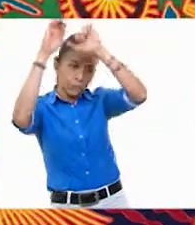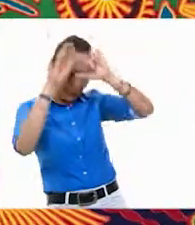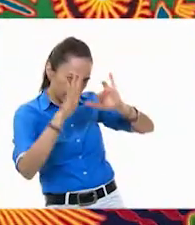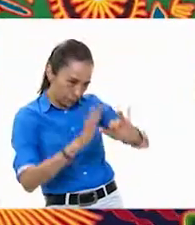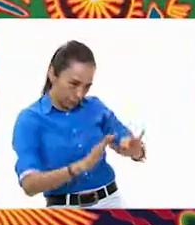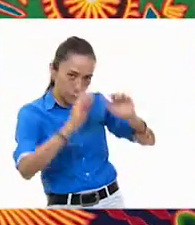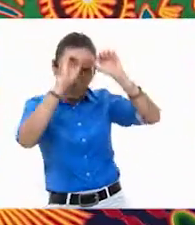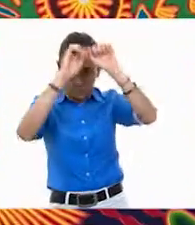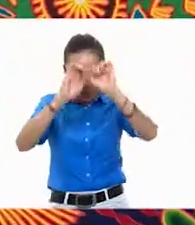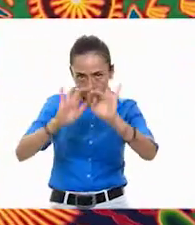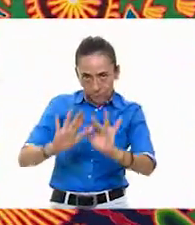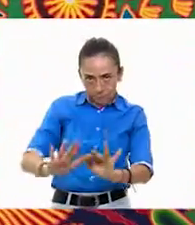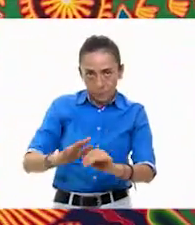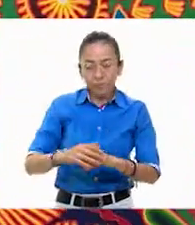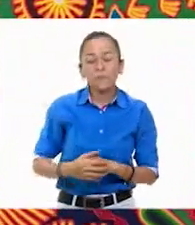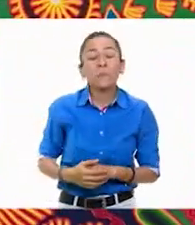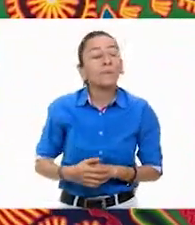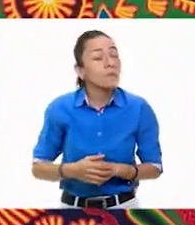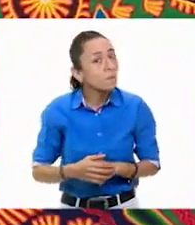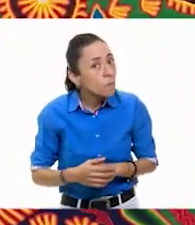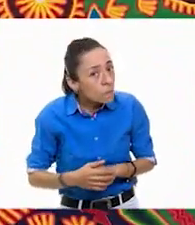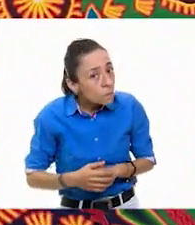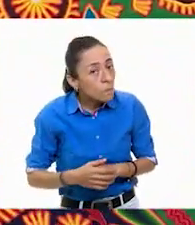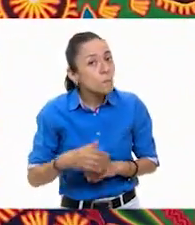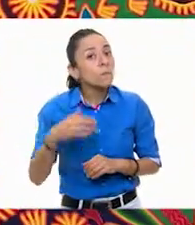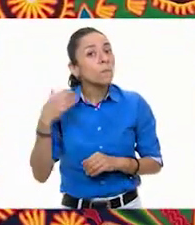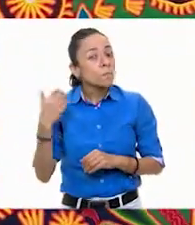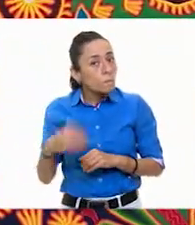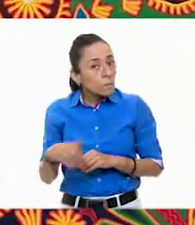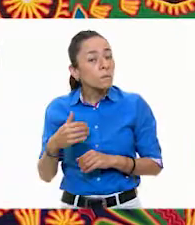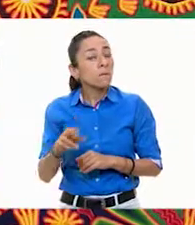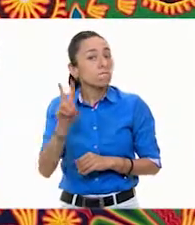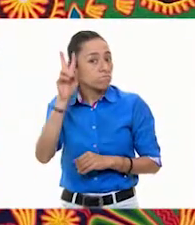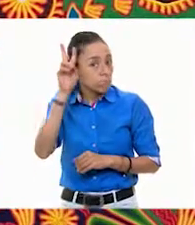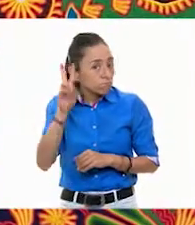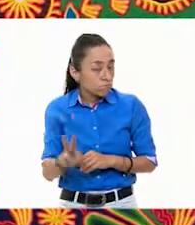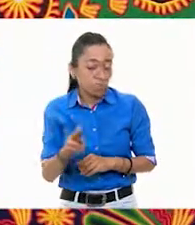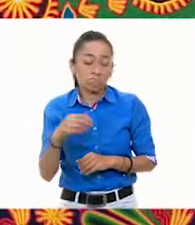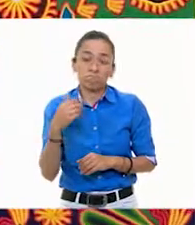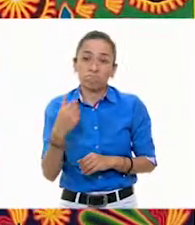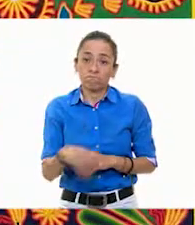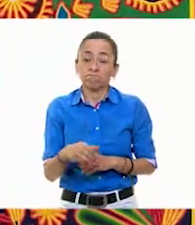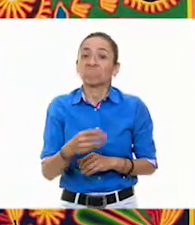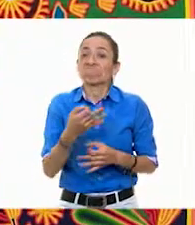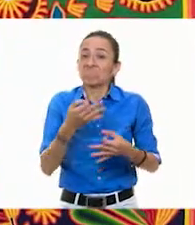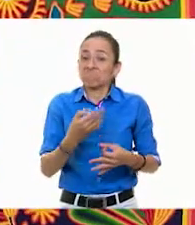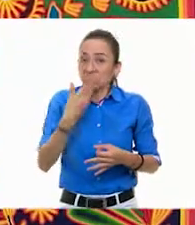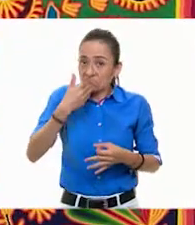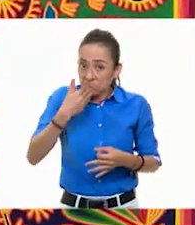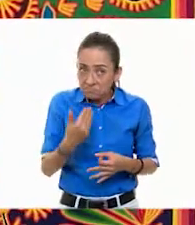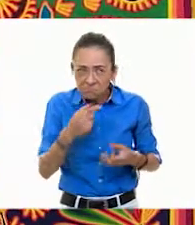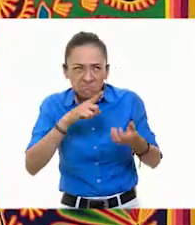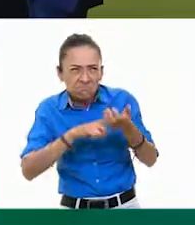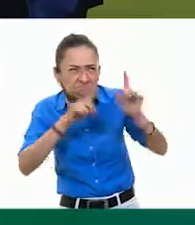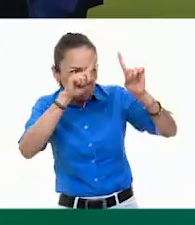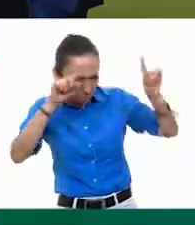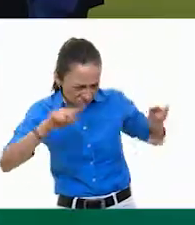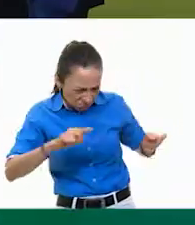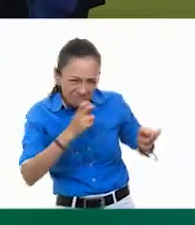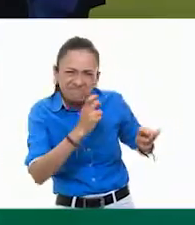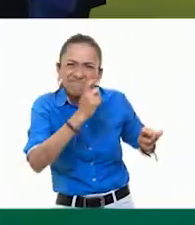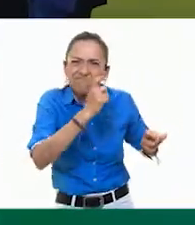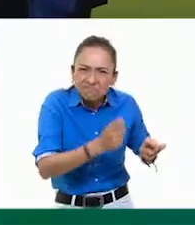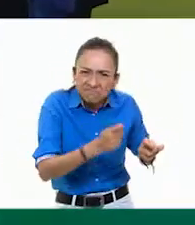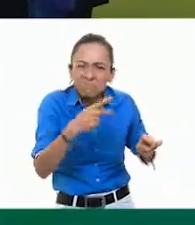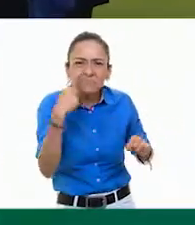¡Wow! Qué importante es escuchar cuál es el contenido de la obra completa, porque la verdad